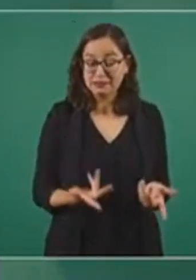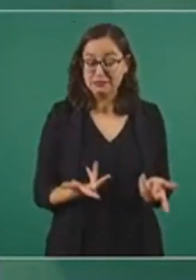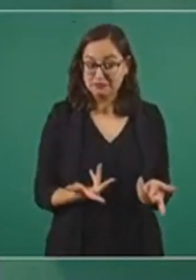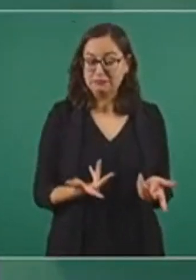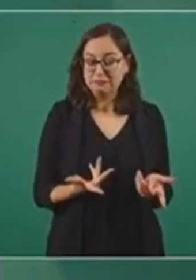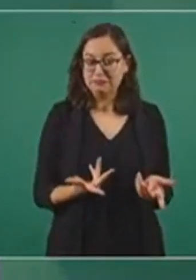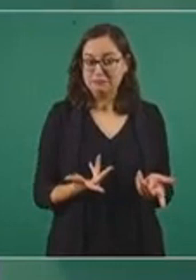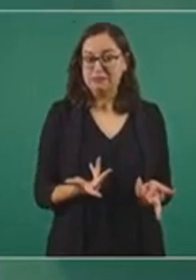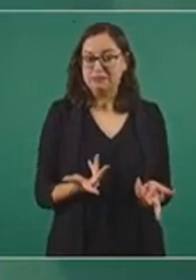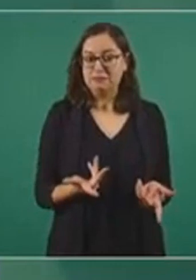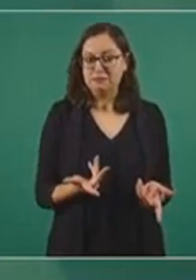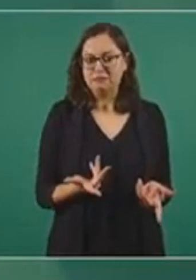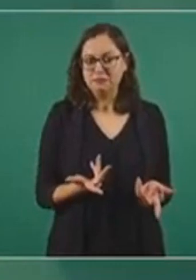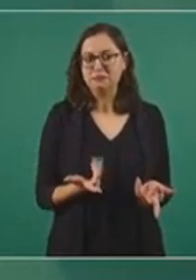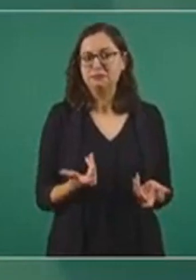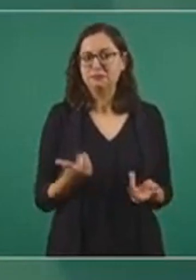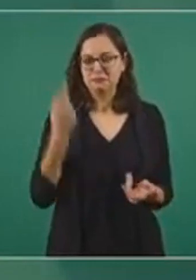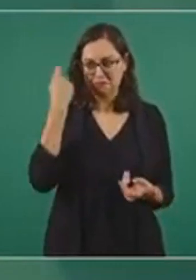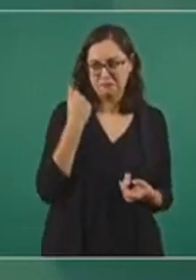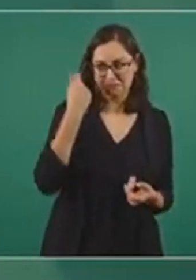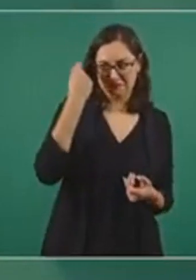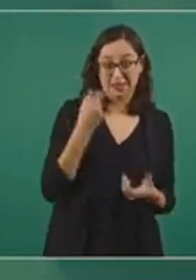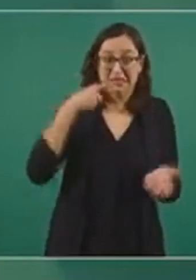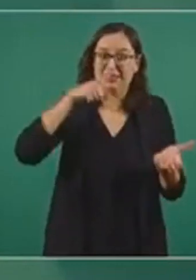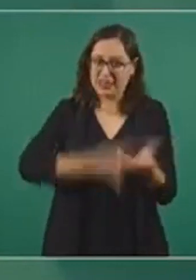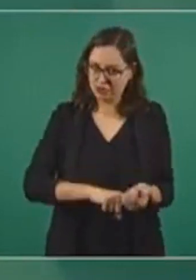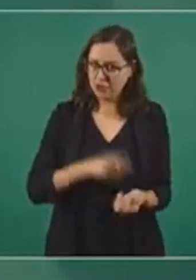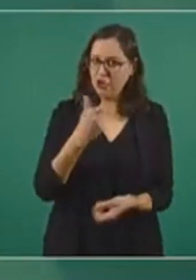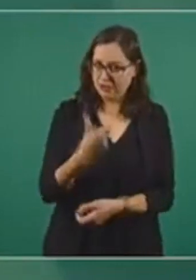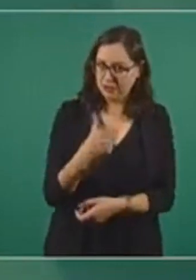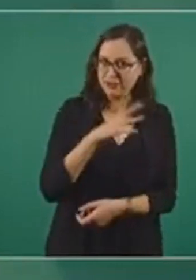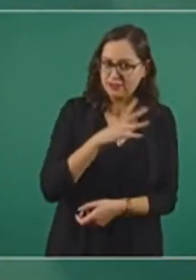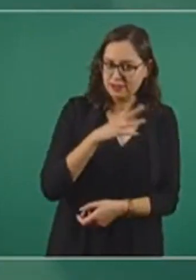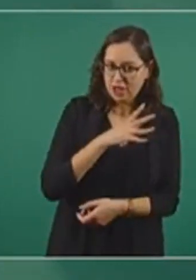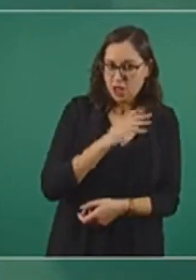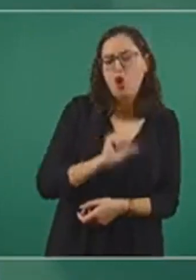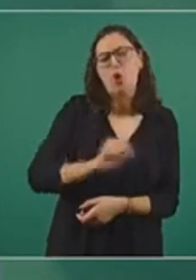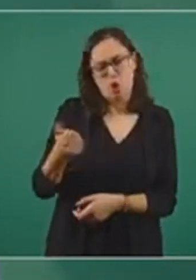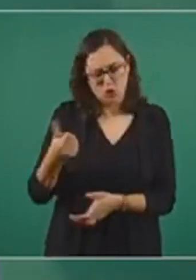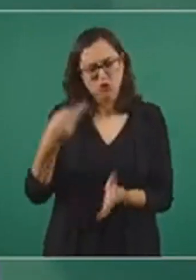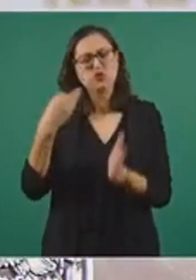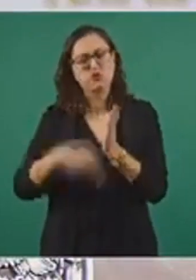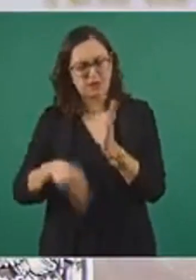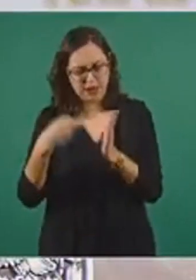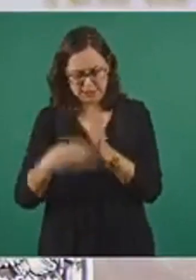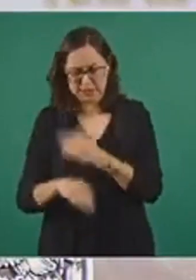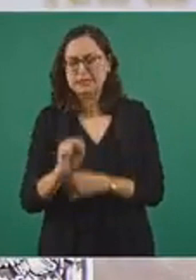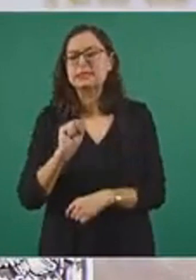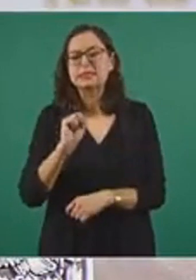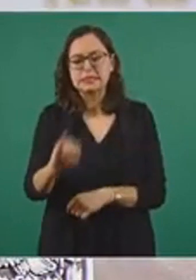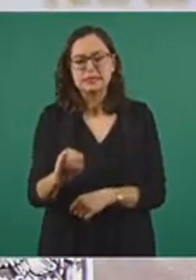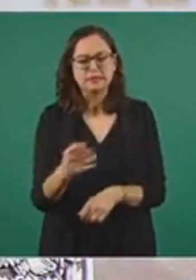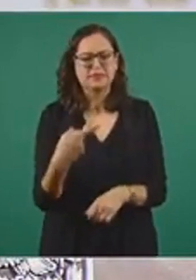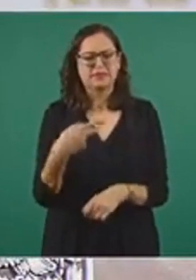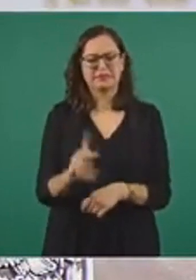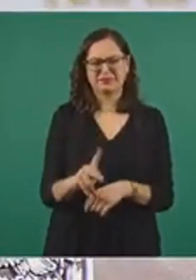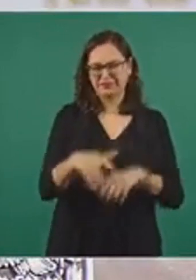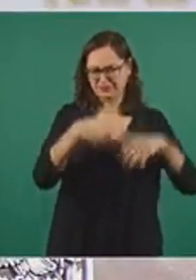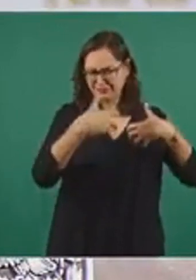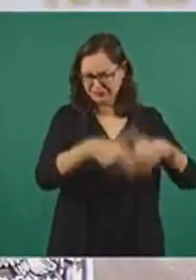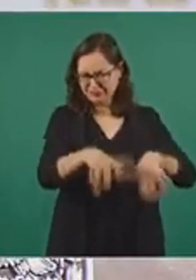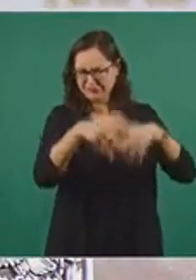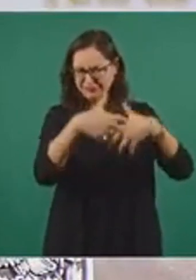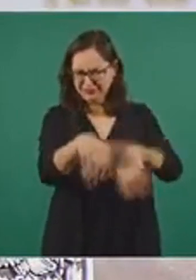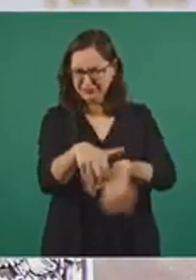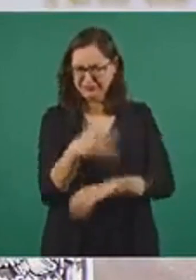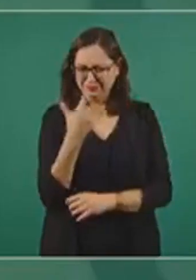este dinero, hay que ver también por qué las movilizaciones y